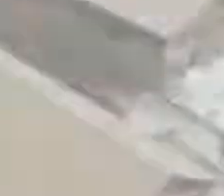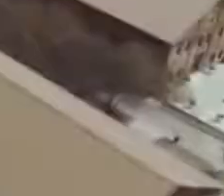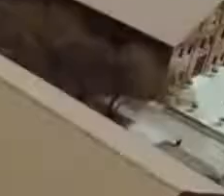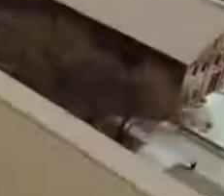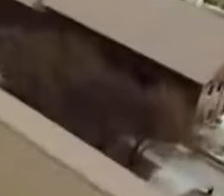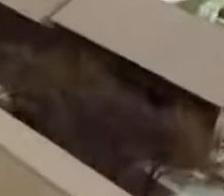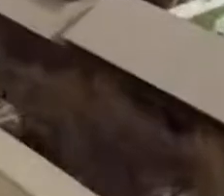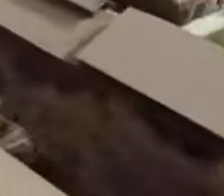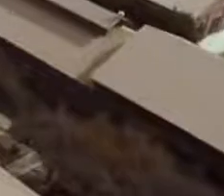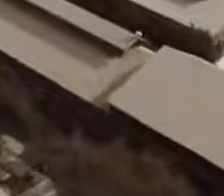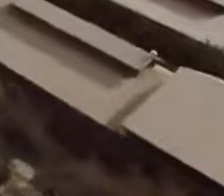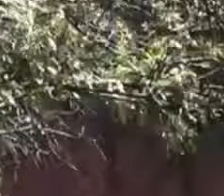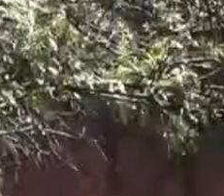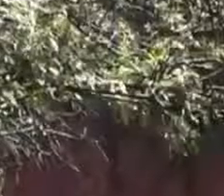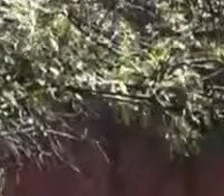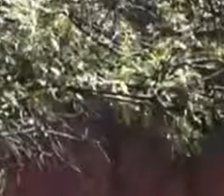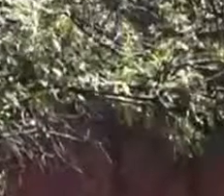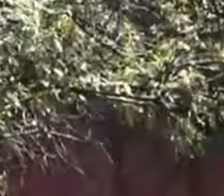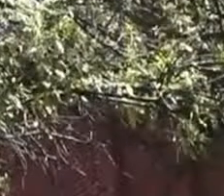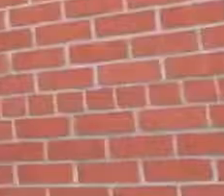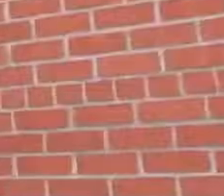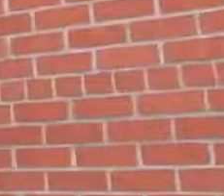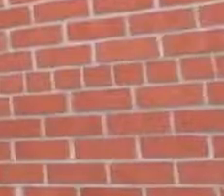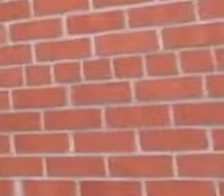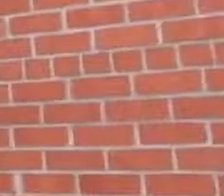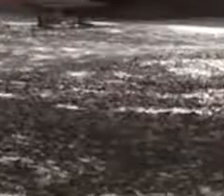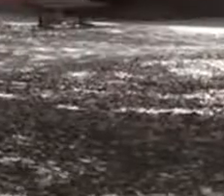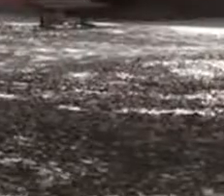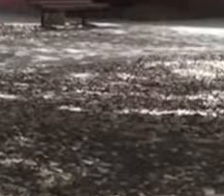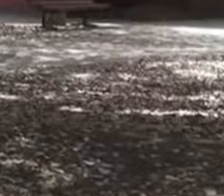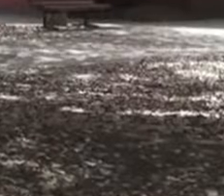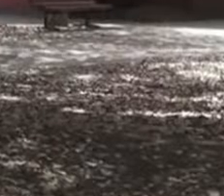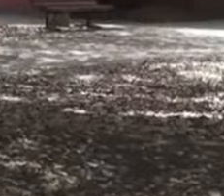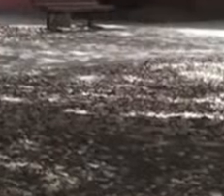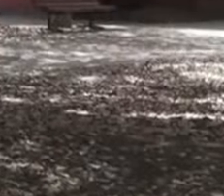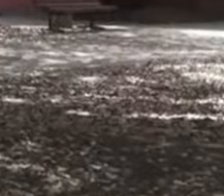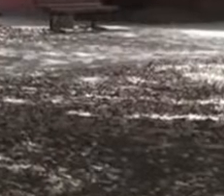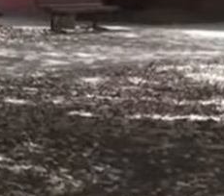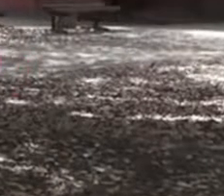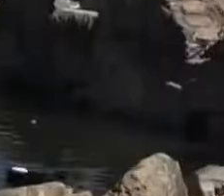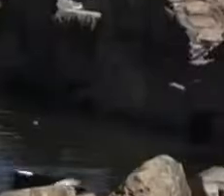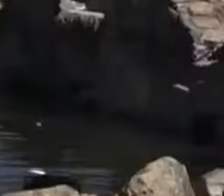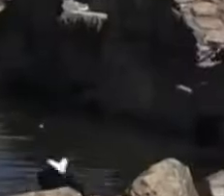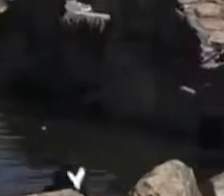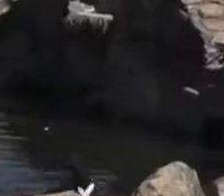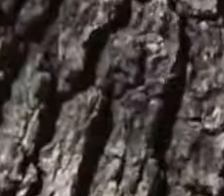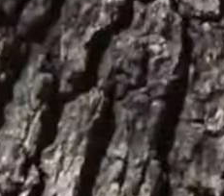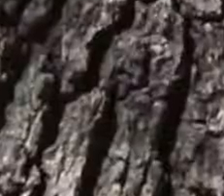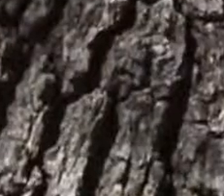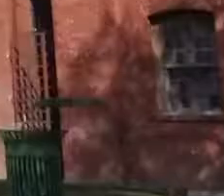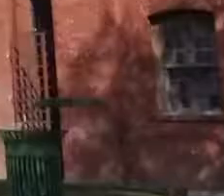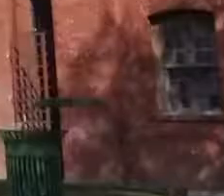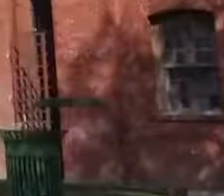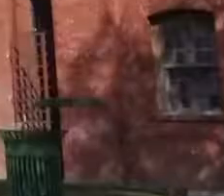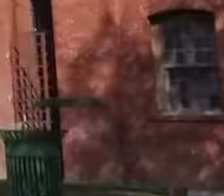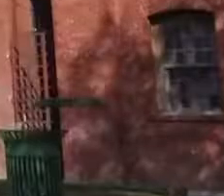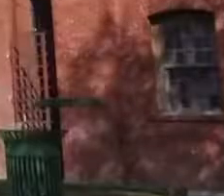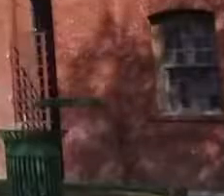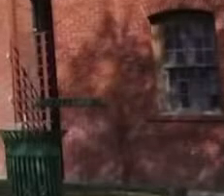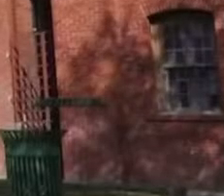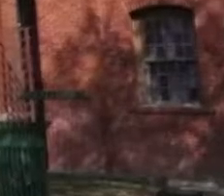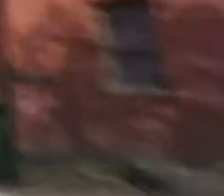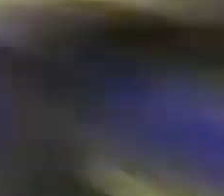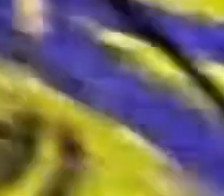Ahora en el Parque Fundidora, gallos, diablitos y caballos te quieren decir algo. ¿Ya sabes a dónde se dirigen?